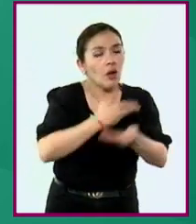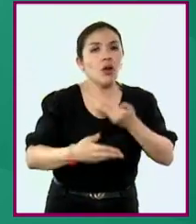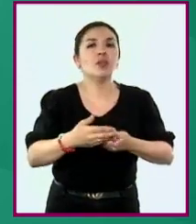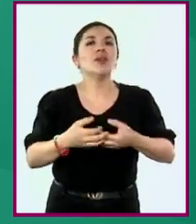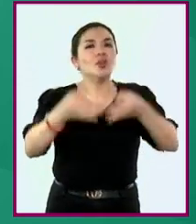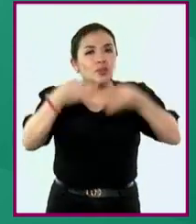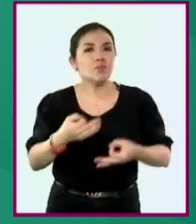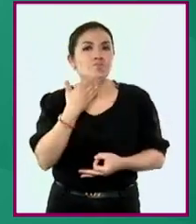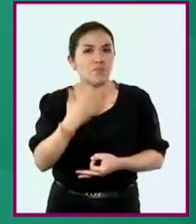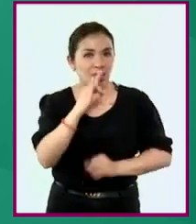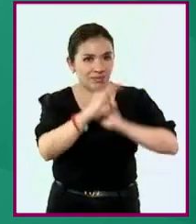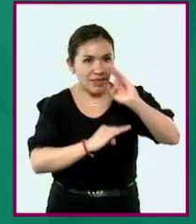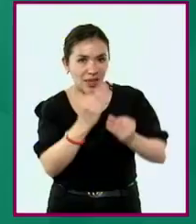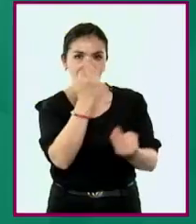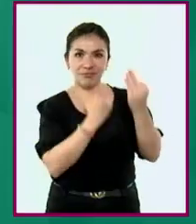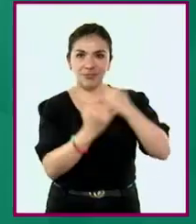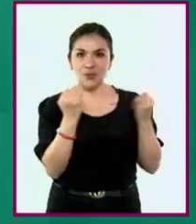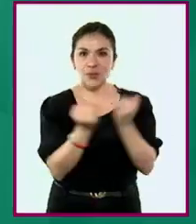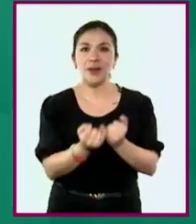y trato digno.